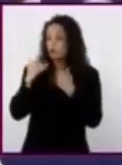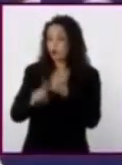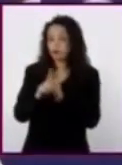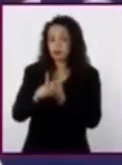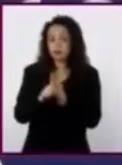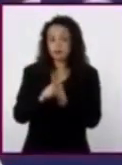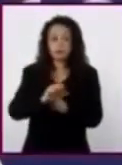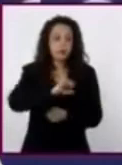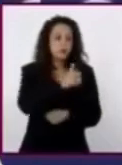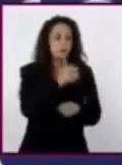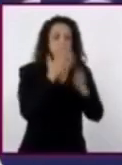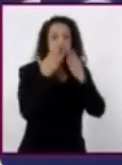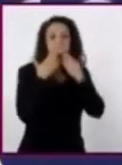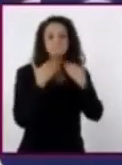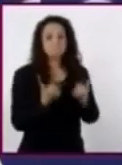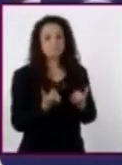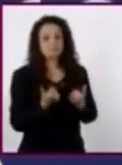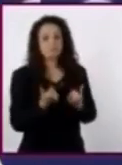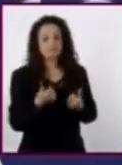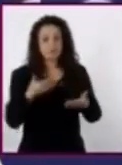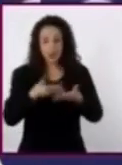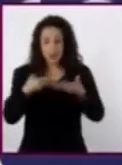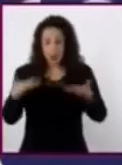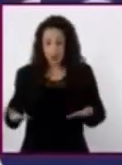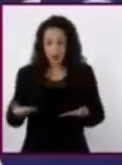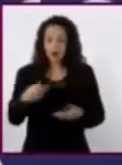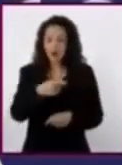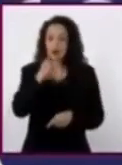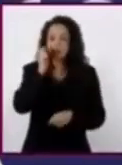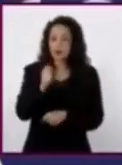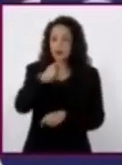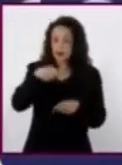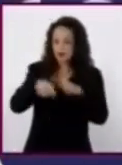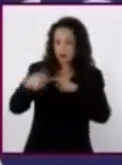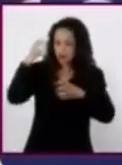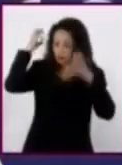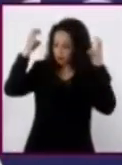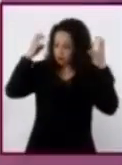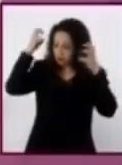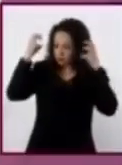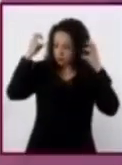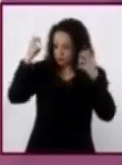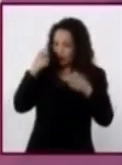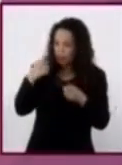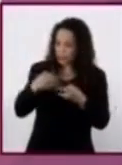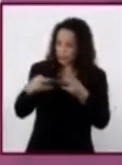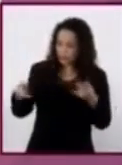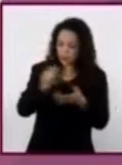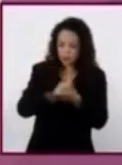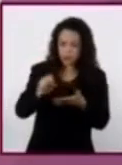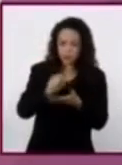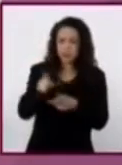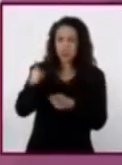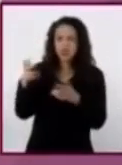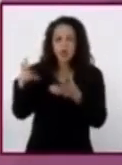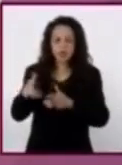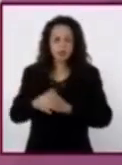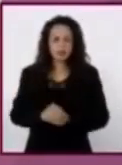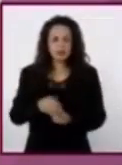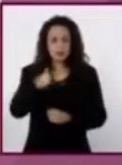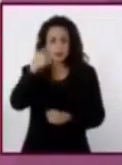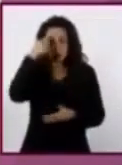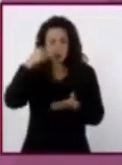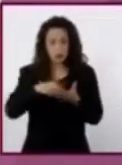Ahora bien, los invito a reflexionar sobre las tareas de un historiador. ¿Consideran que solo es válido